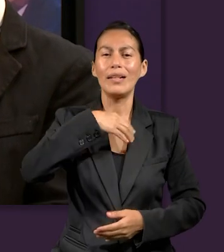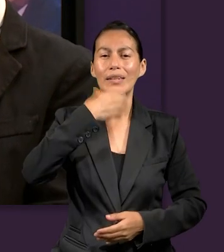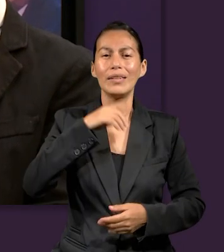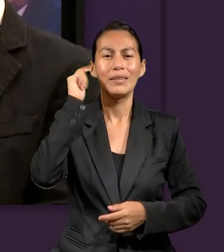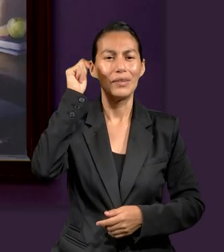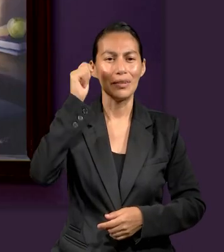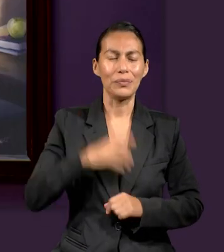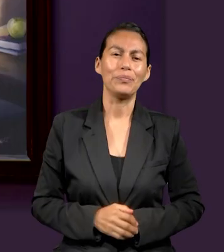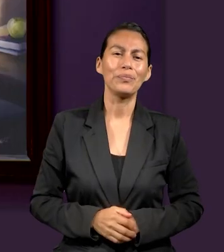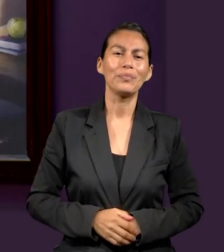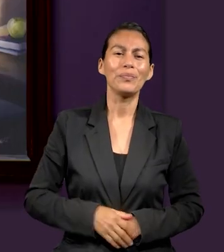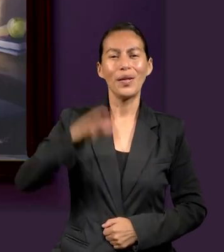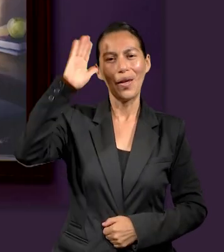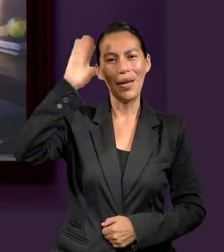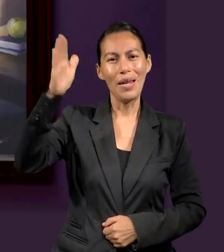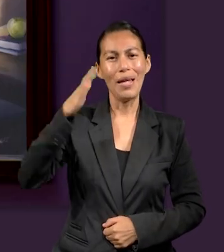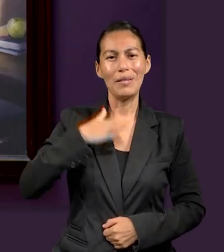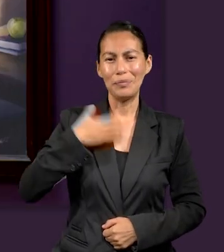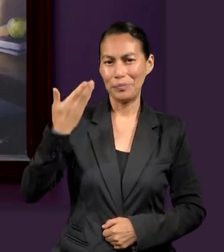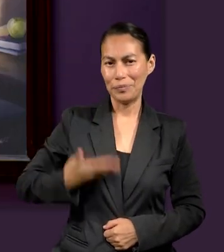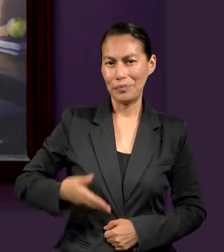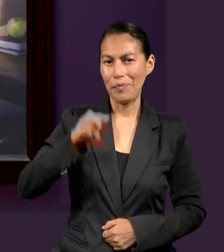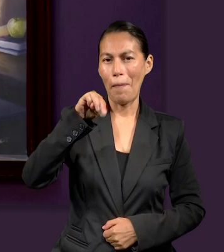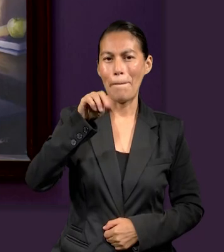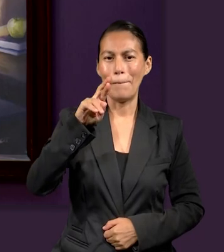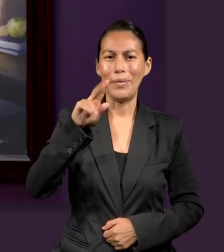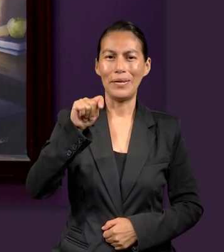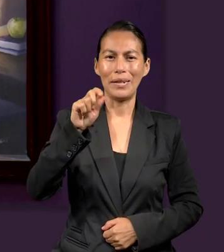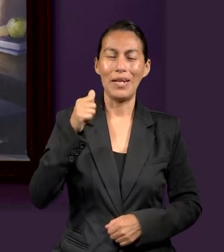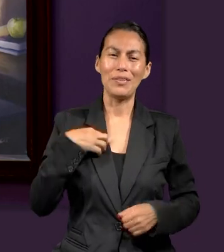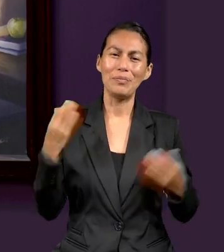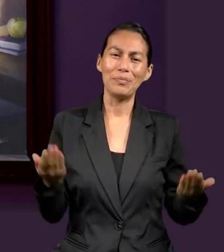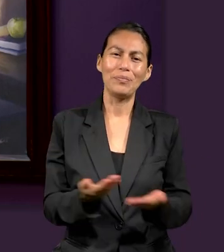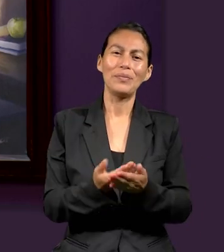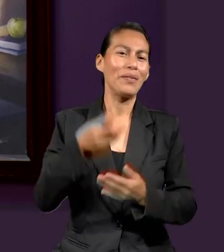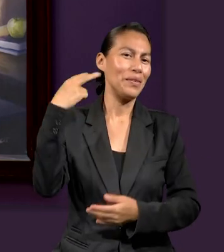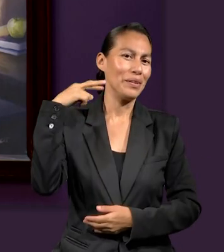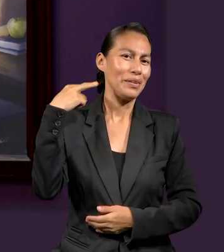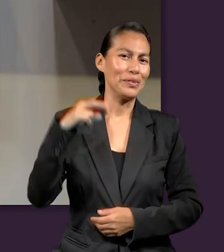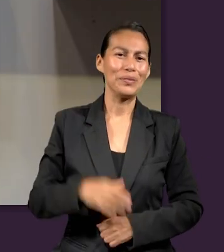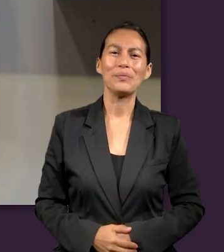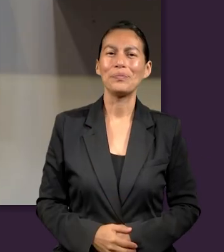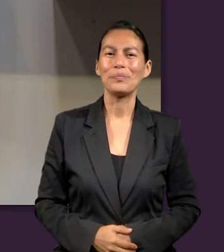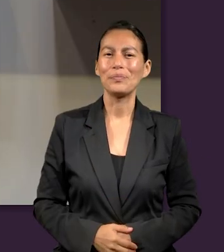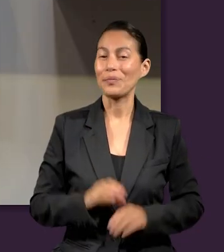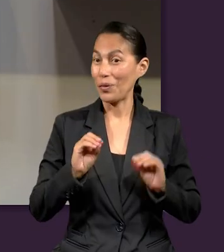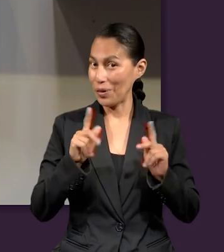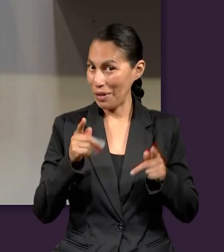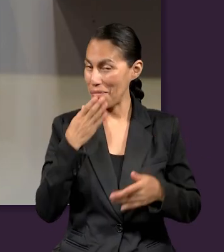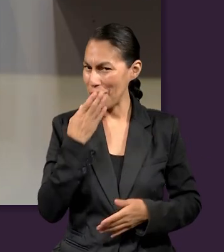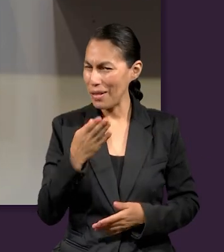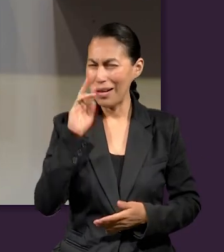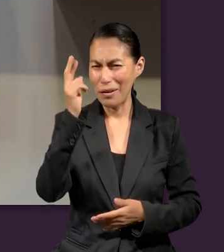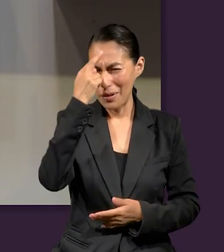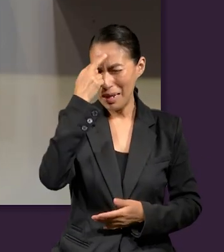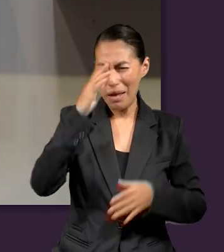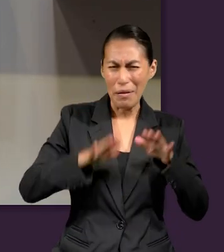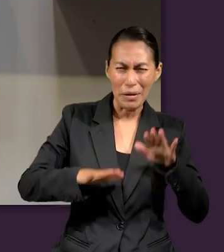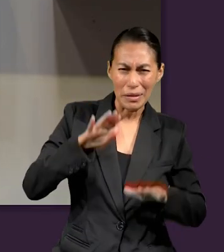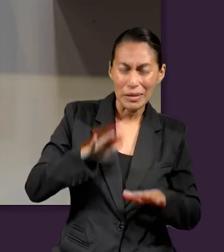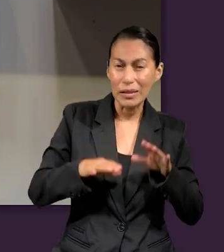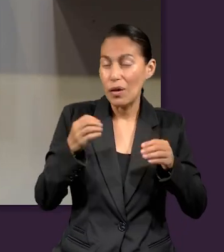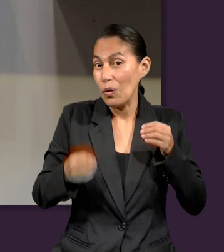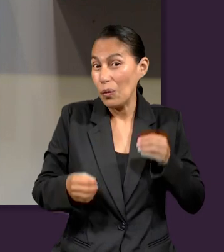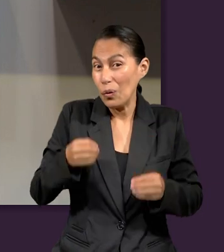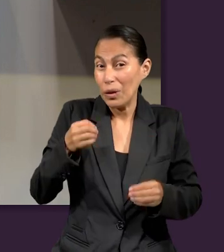Cárdenas, Tabasco. Hola, mi nombre es Marta Santiago y soy del estado de Veracruz. Muy bien, recuerden que siempre el juicio